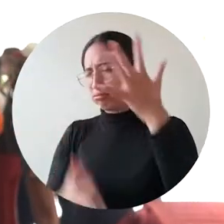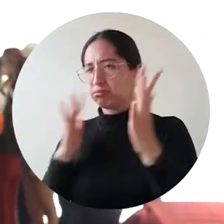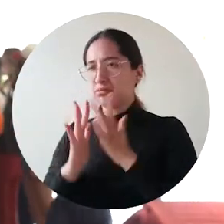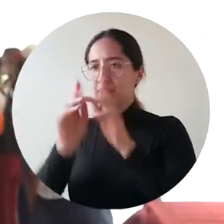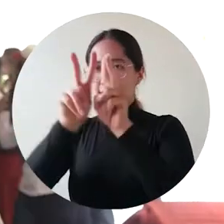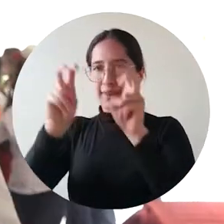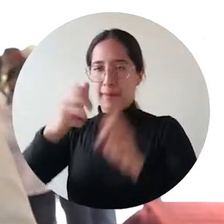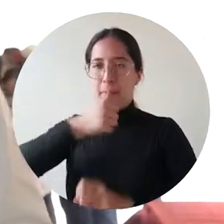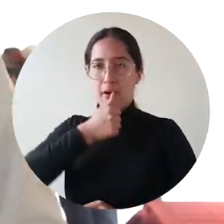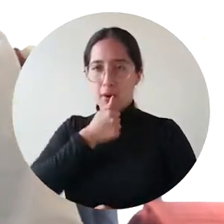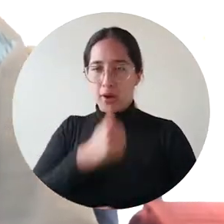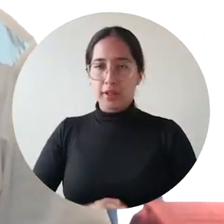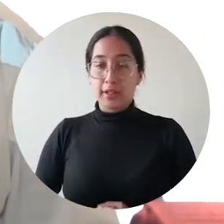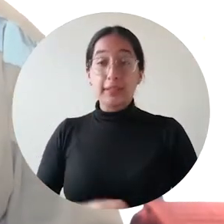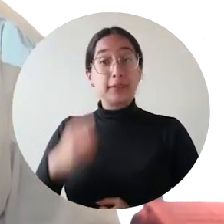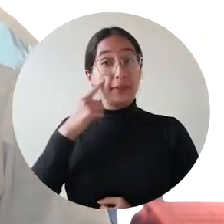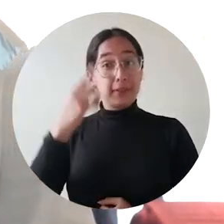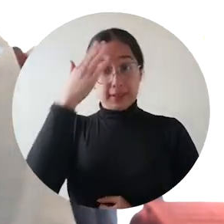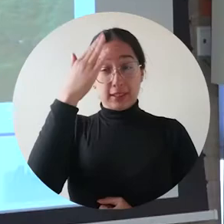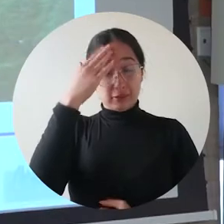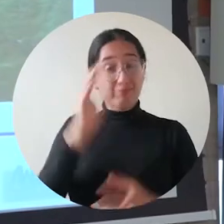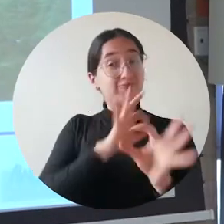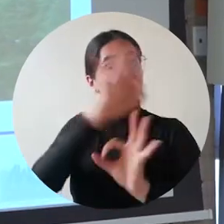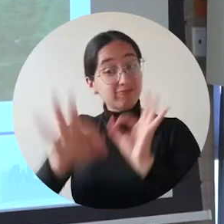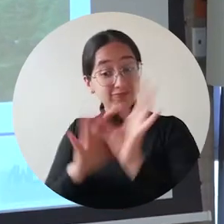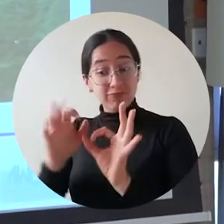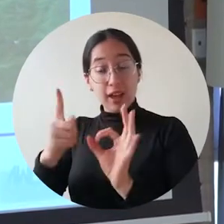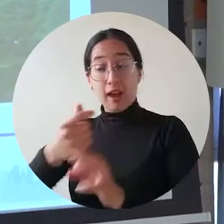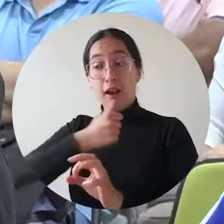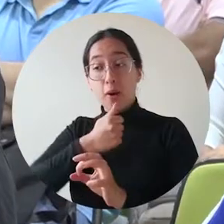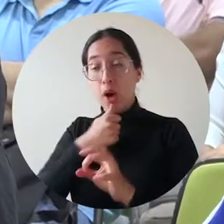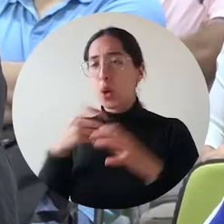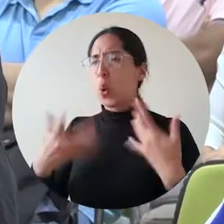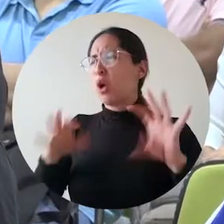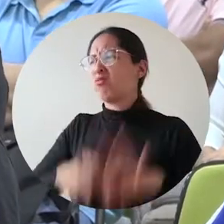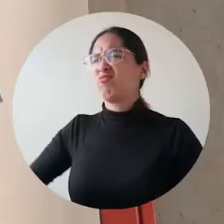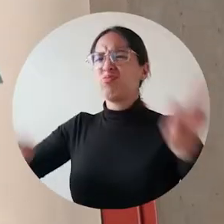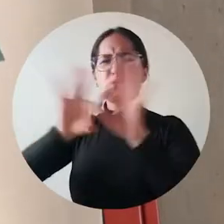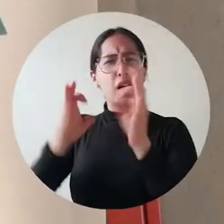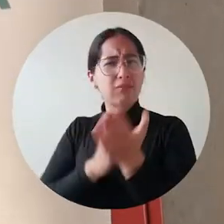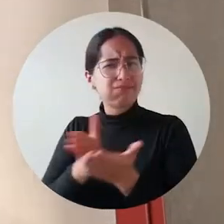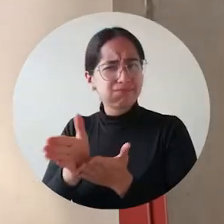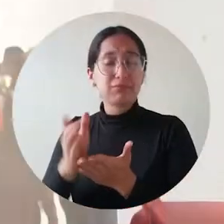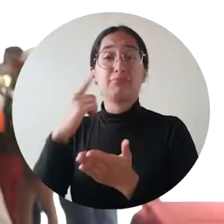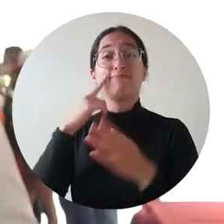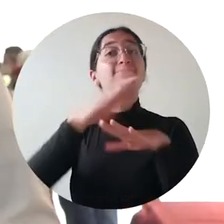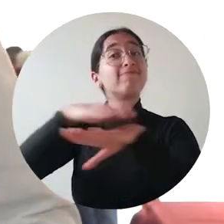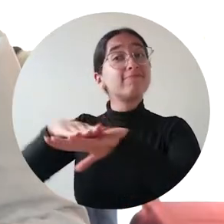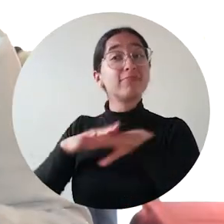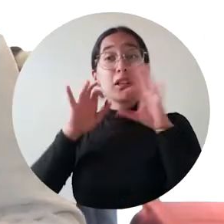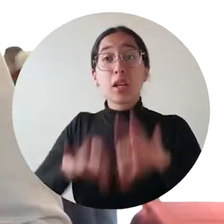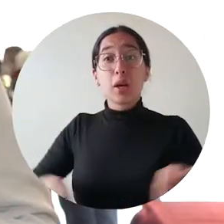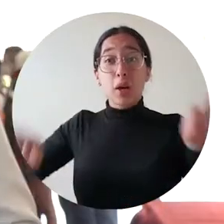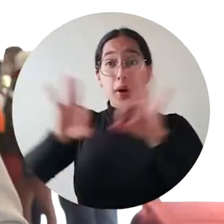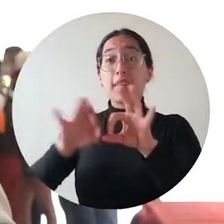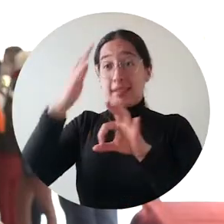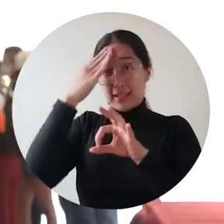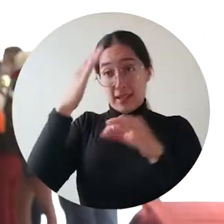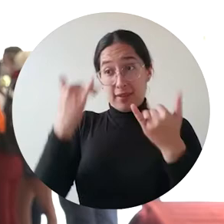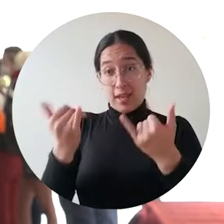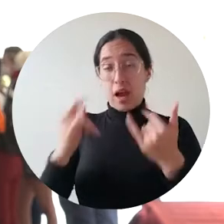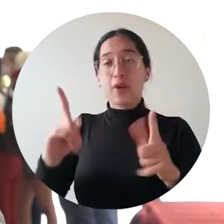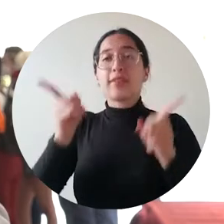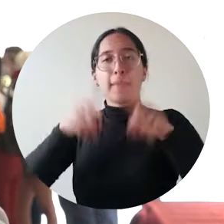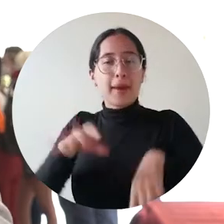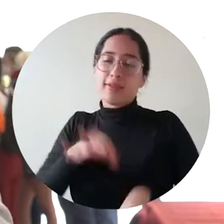es renovable, entonces el cuidado que tengamos en nuestros hogares con el uso de este es muy importante para su preservación. Es muy importante que además de esto,